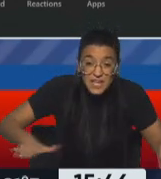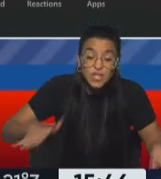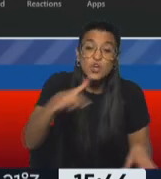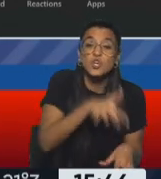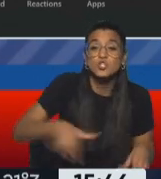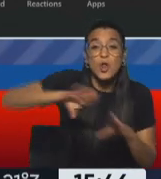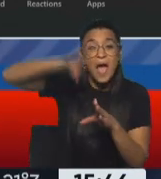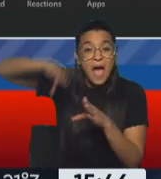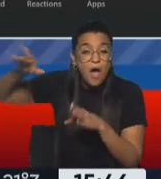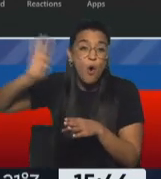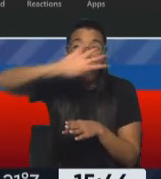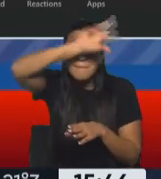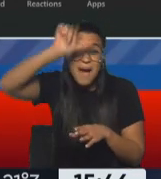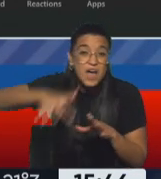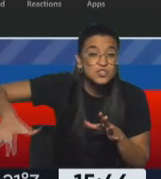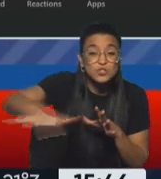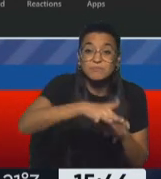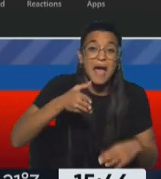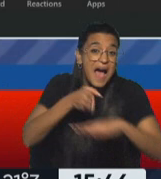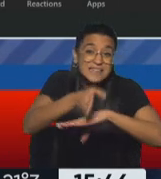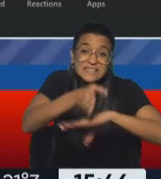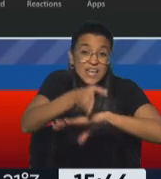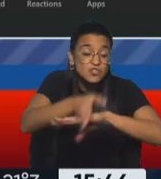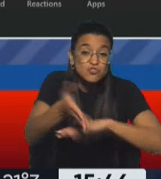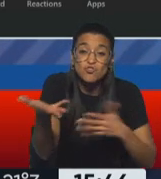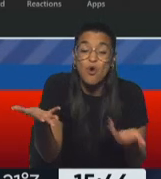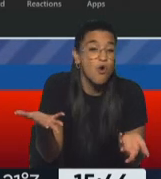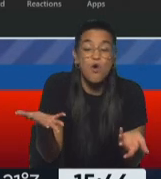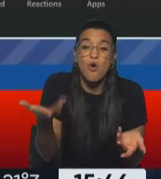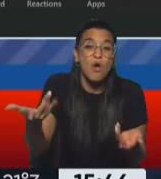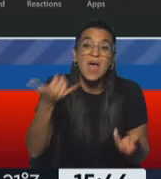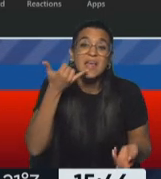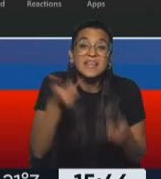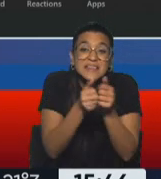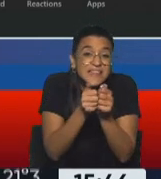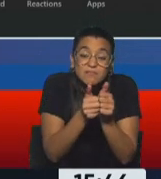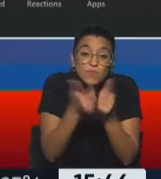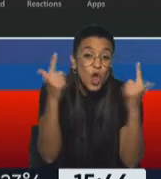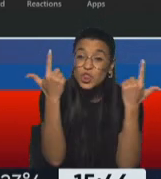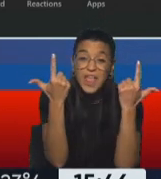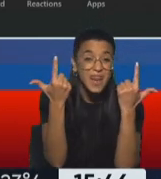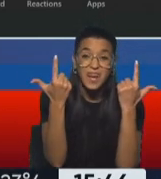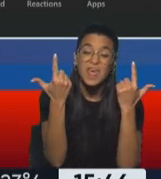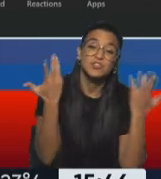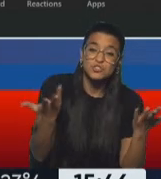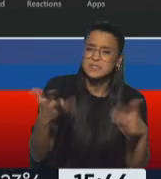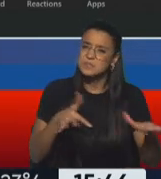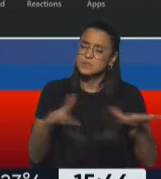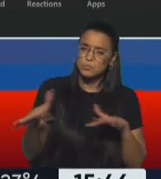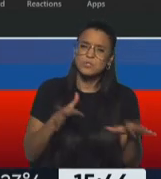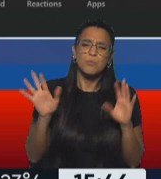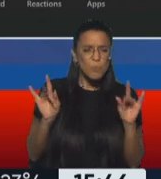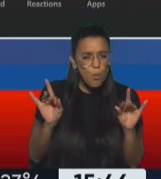zona indígena o amazónica no tienen acceso ni siquiera a un teléfono celular. Entonces, son situaciones